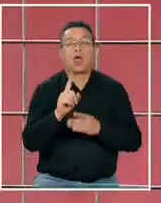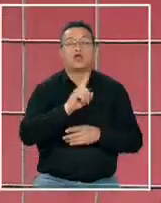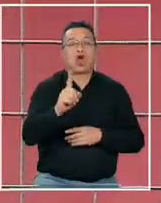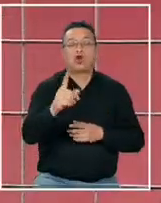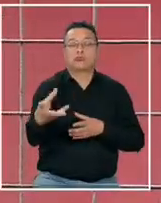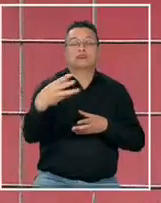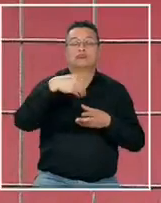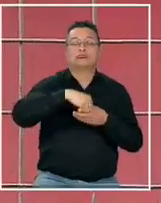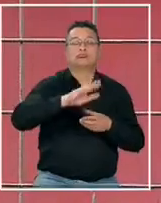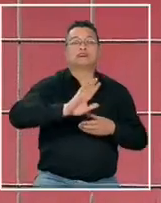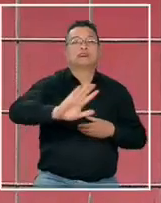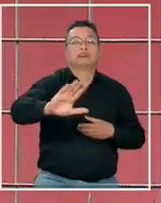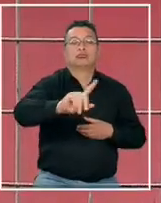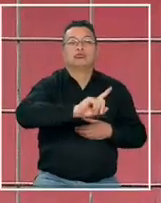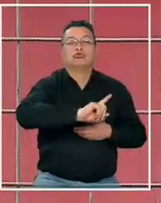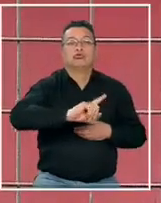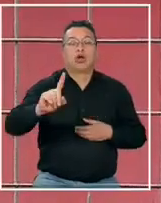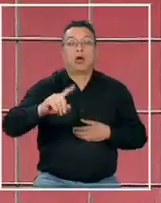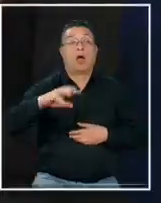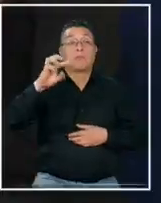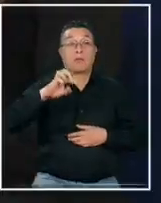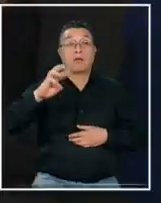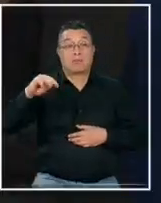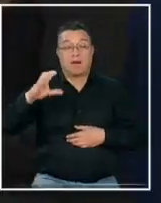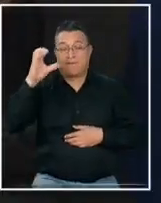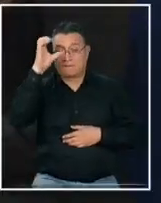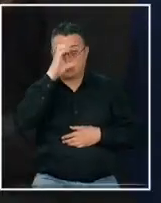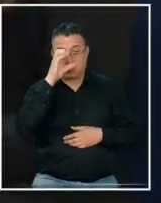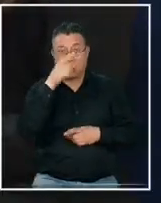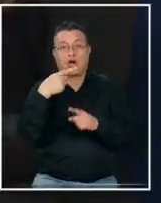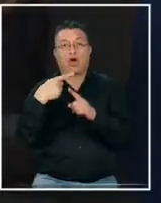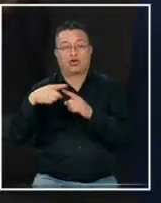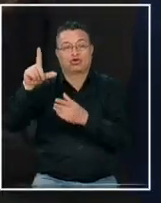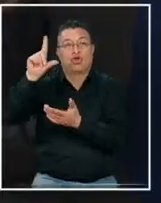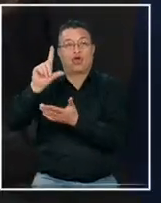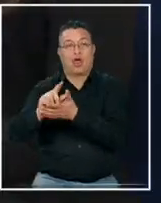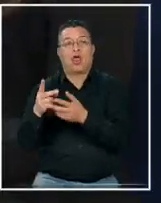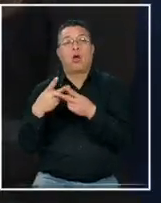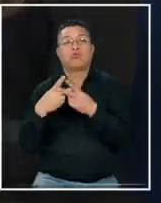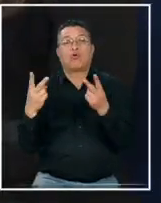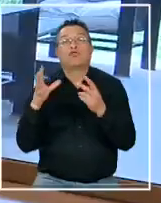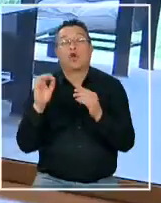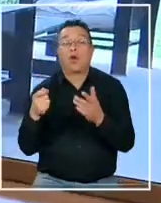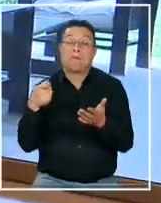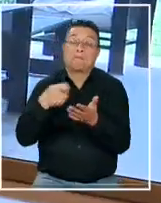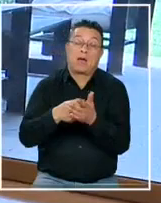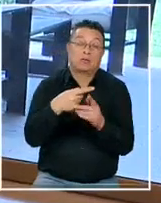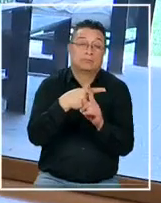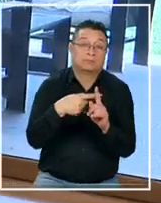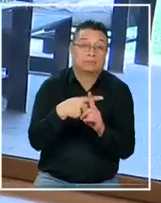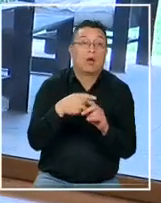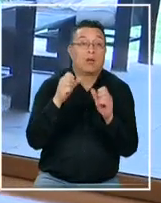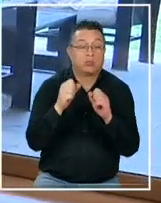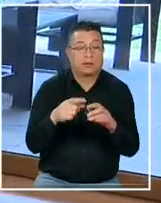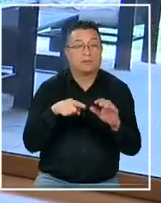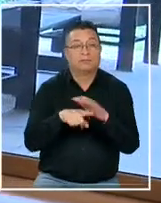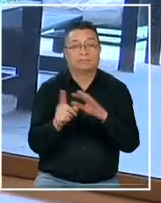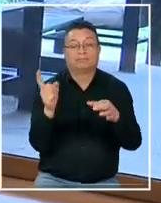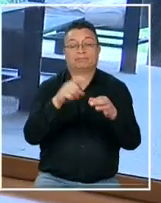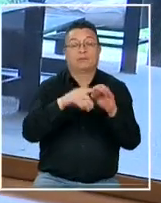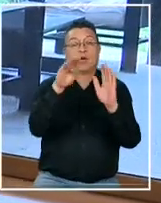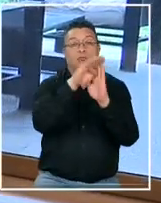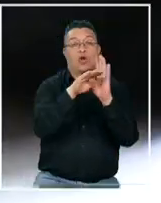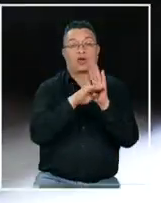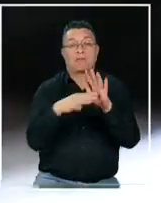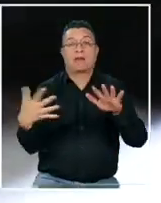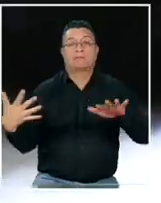reintegrar al niño a la sala de clases sus padres se encuentran buscando un nuevo establecimiento público o subvencionado para poder acceder a un cupo del programa